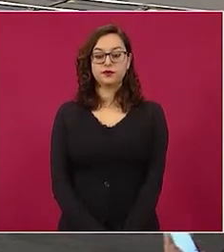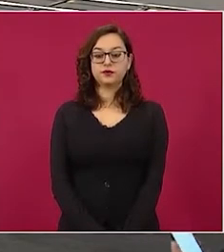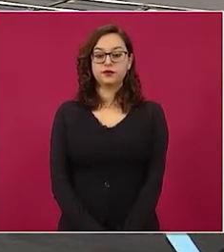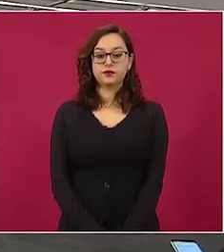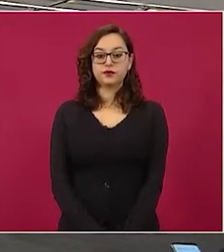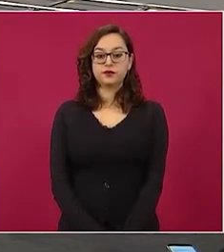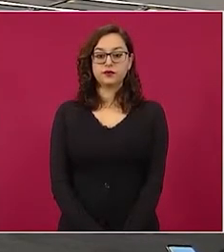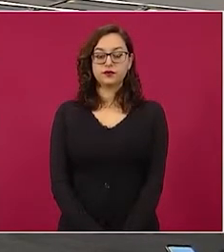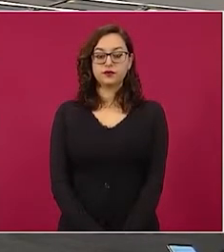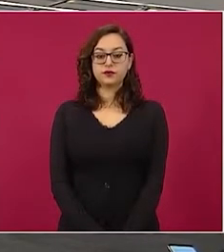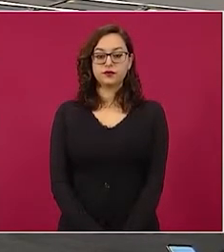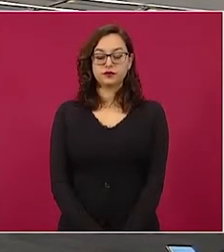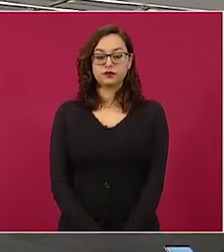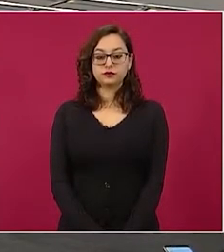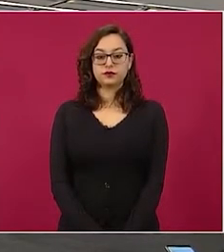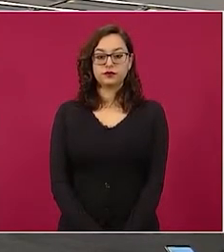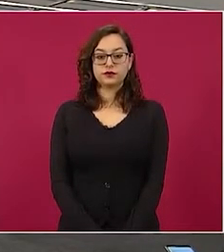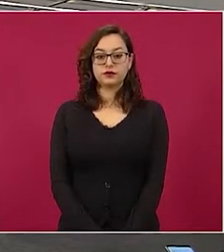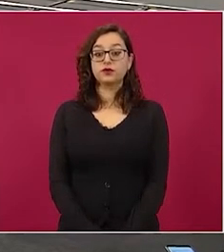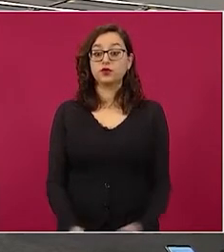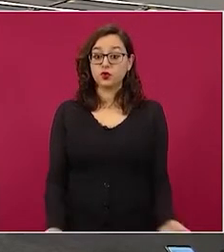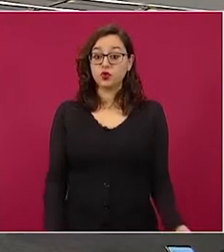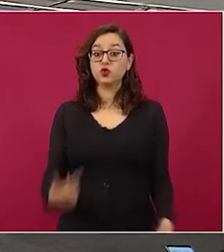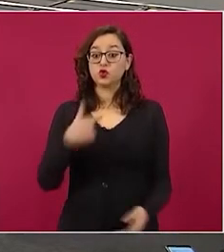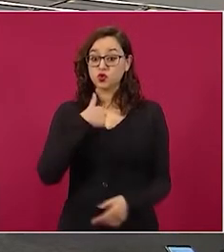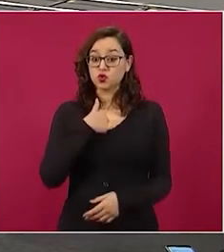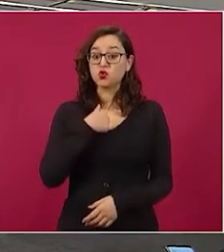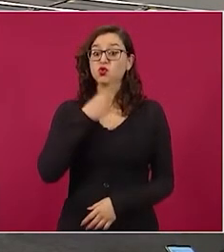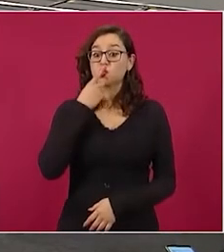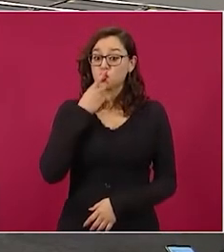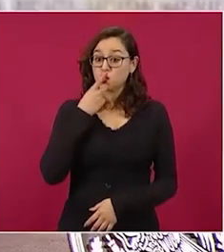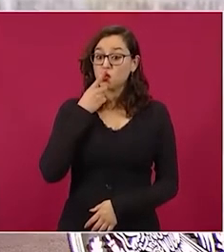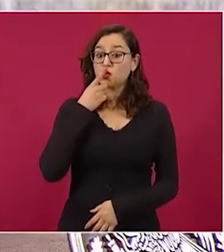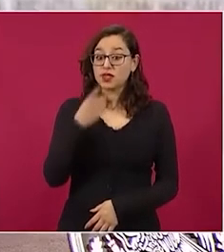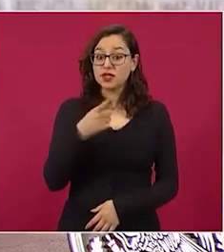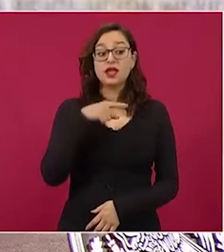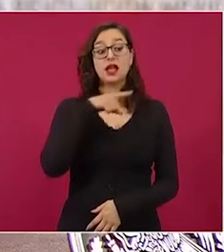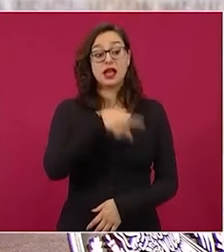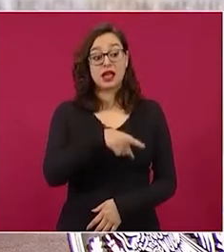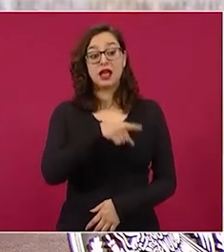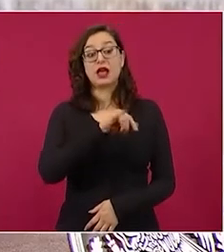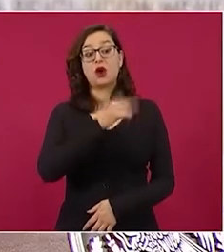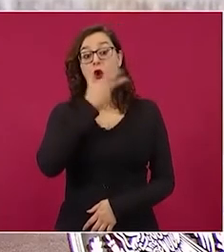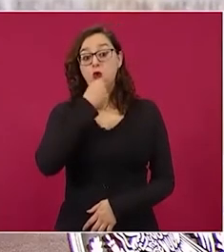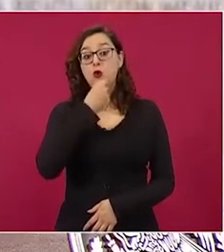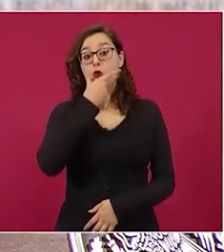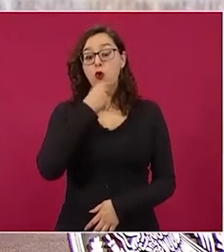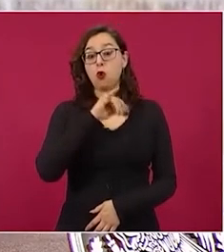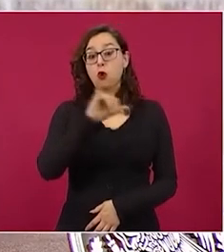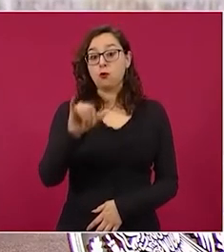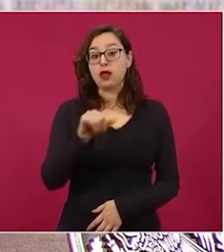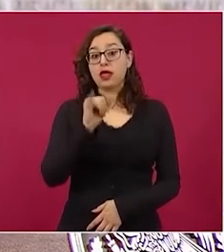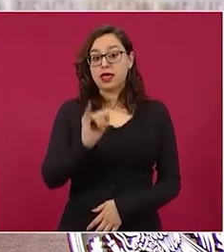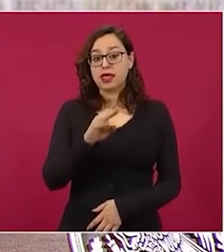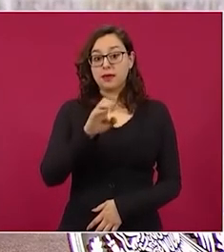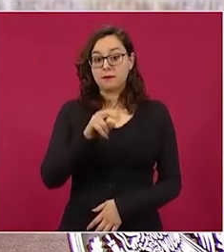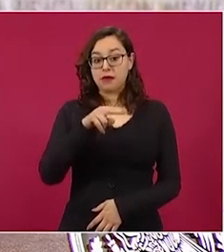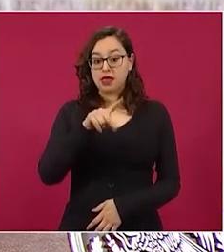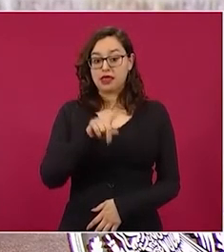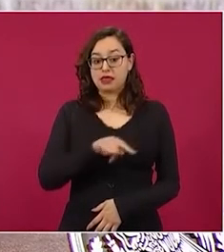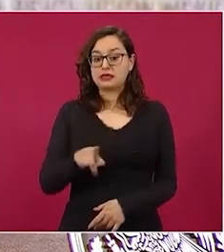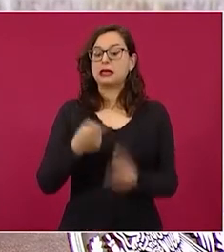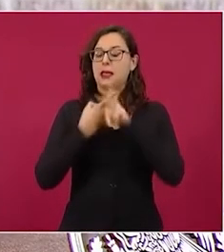hasta dije que Jiménez Pong nos había abierto el camino pero que necesitábamos ahora reforzar